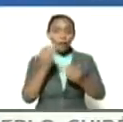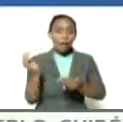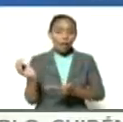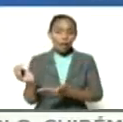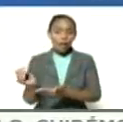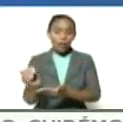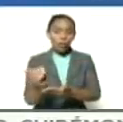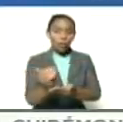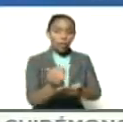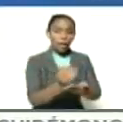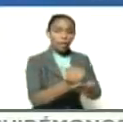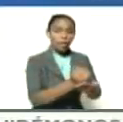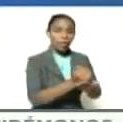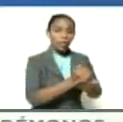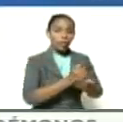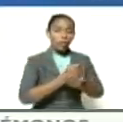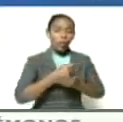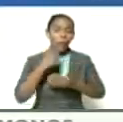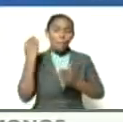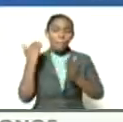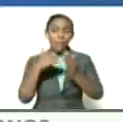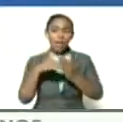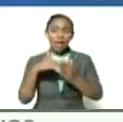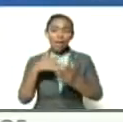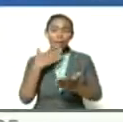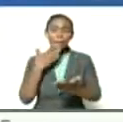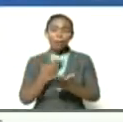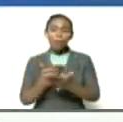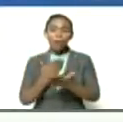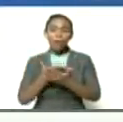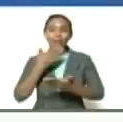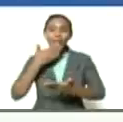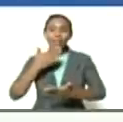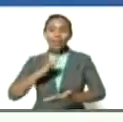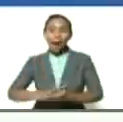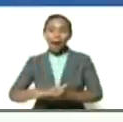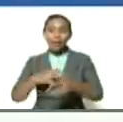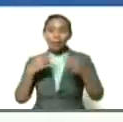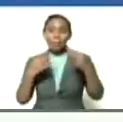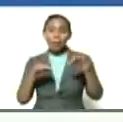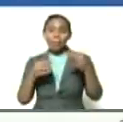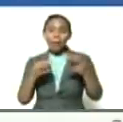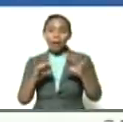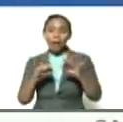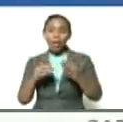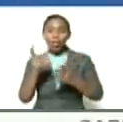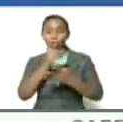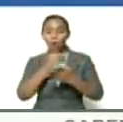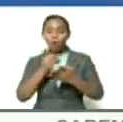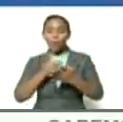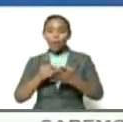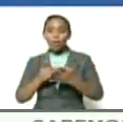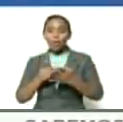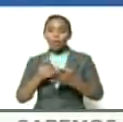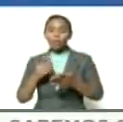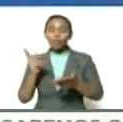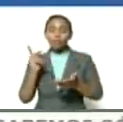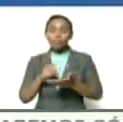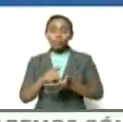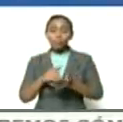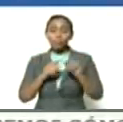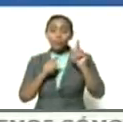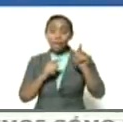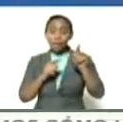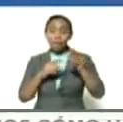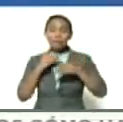recorrió el país recogió miles de propuestas en cartizcas en papelitos en documentos y así se